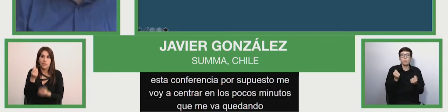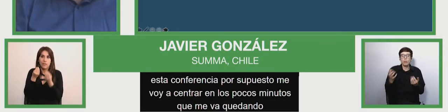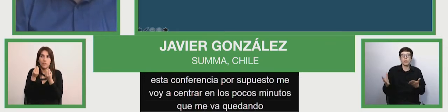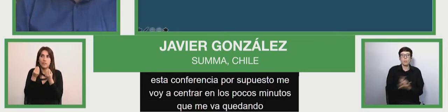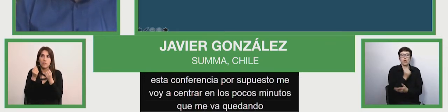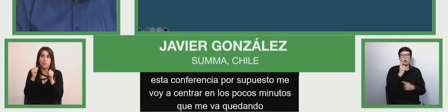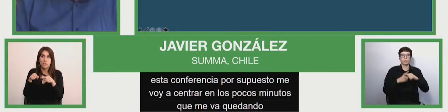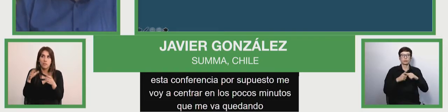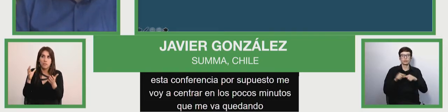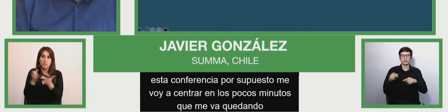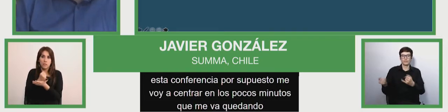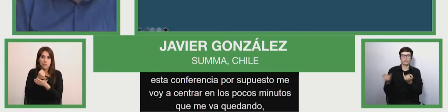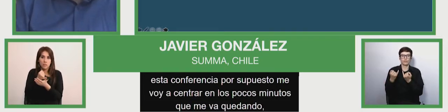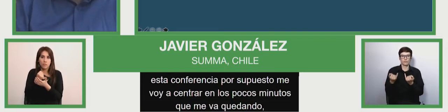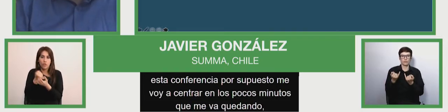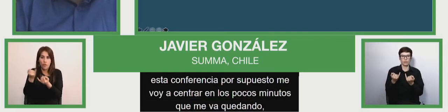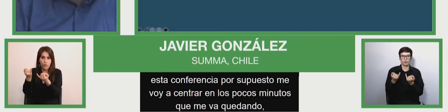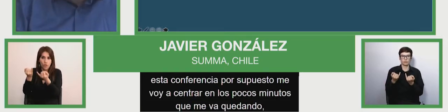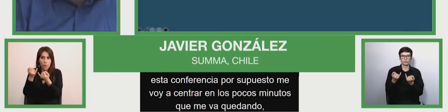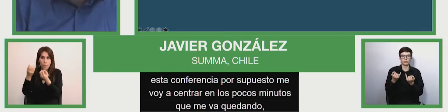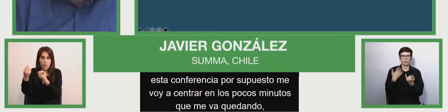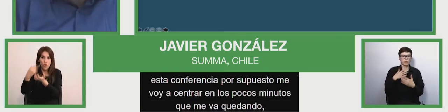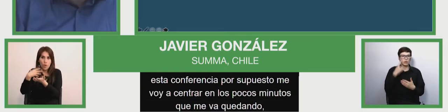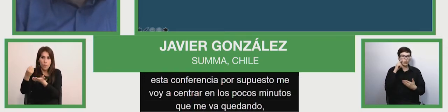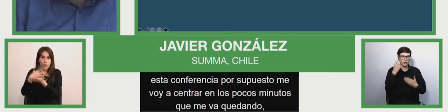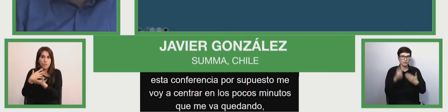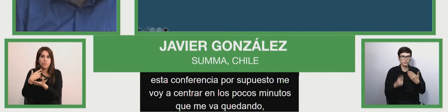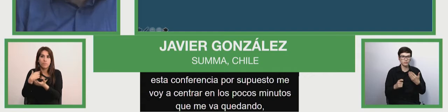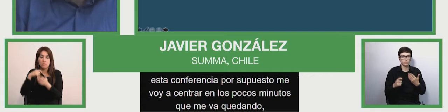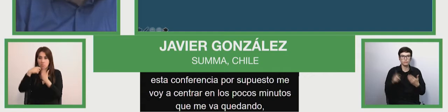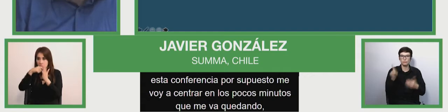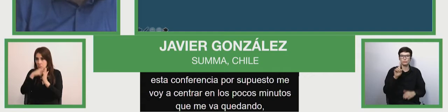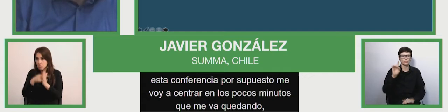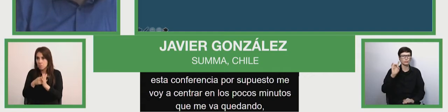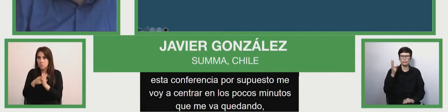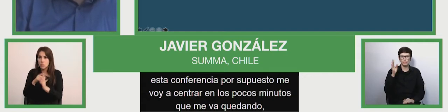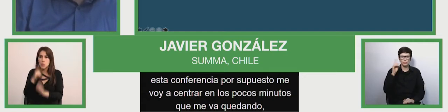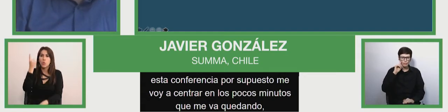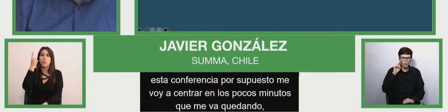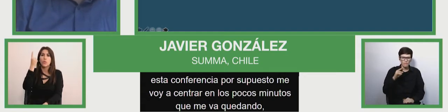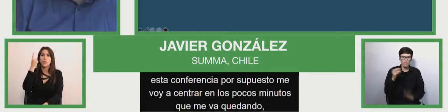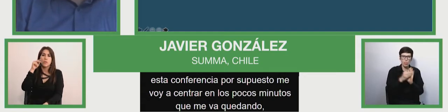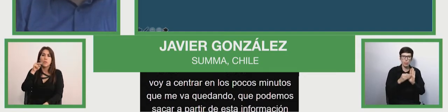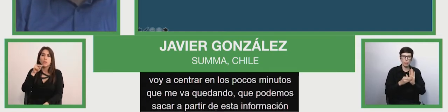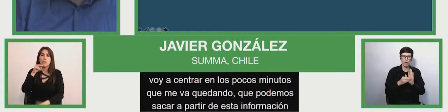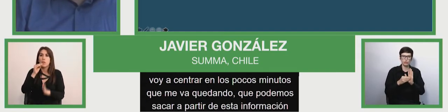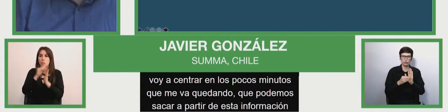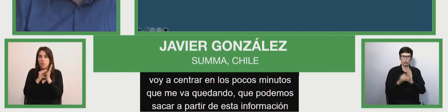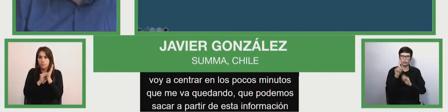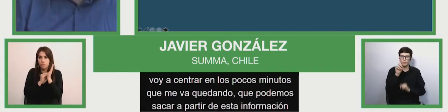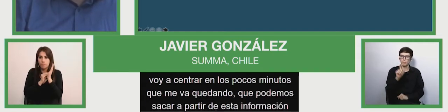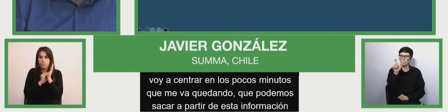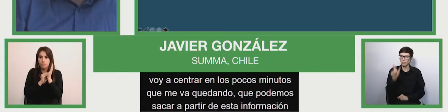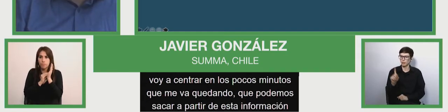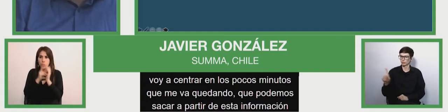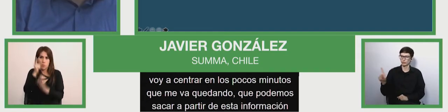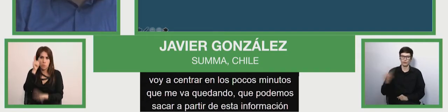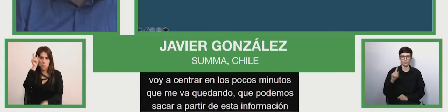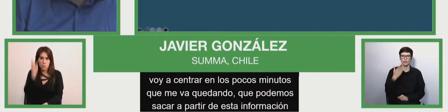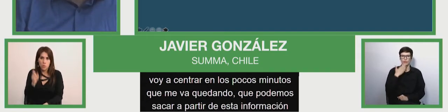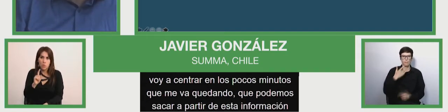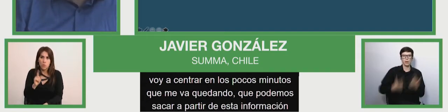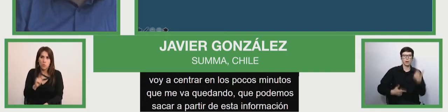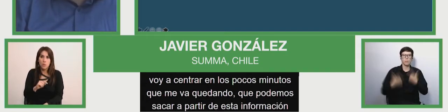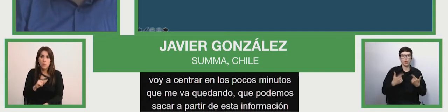de esta información que hemos revisado, que no solamente tiene que ver con datos a nivel individual, sino que también a nivel de